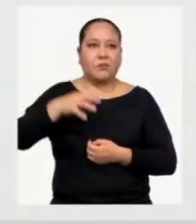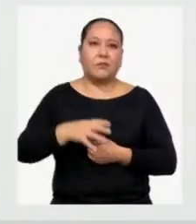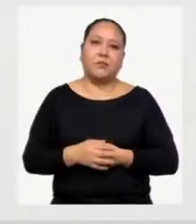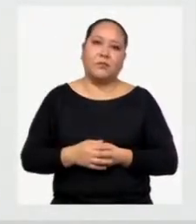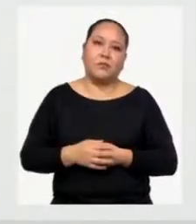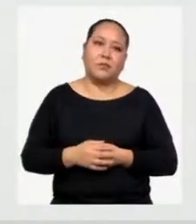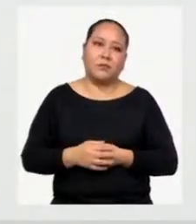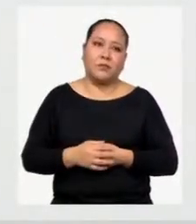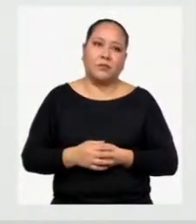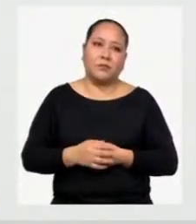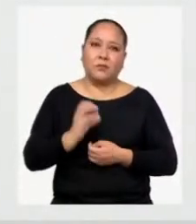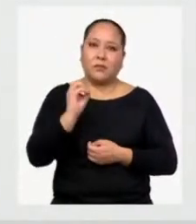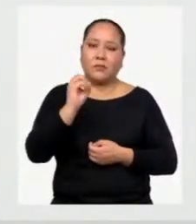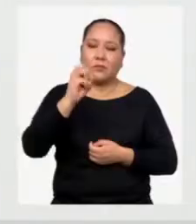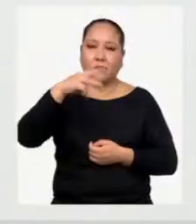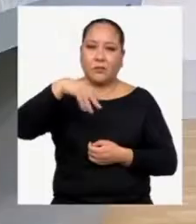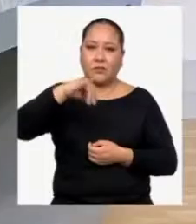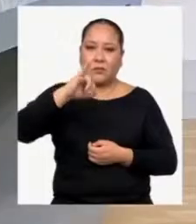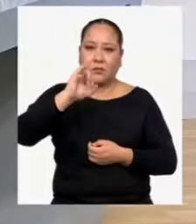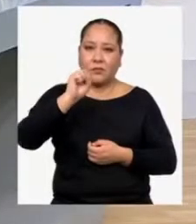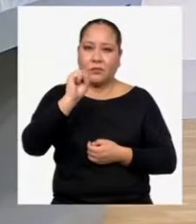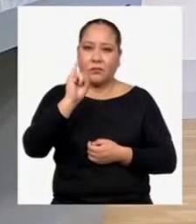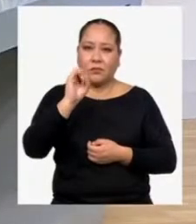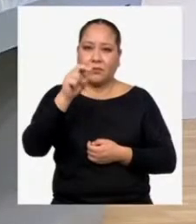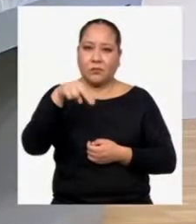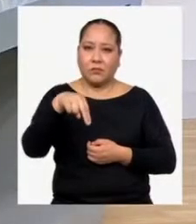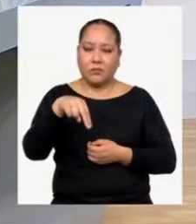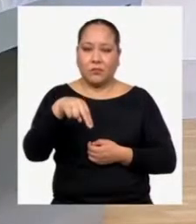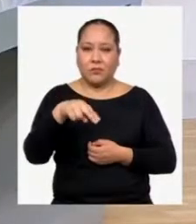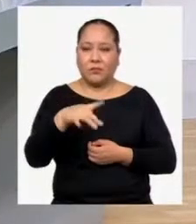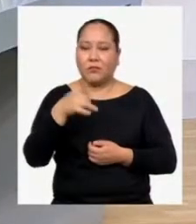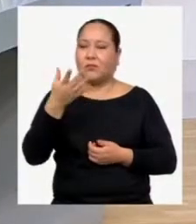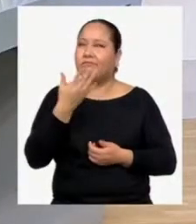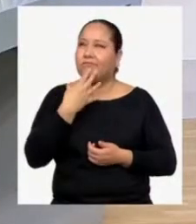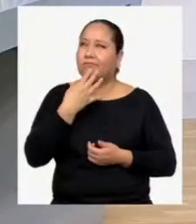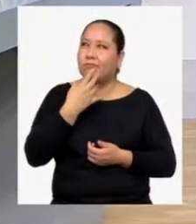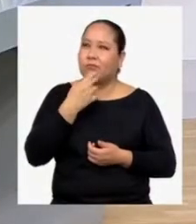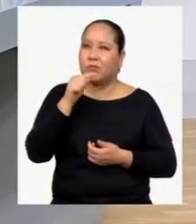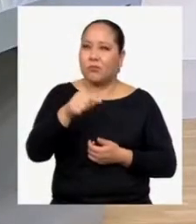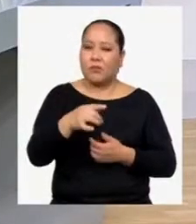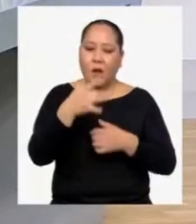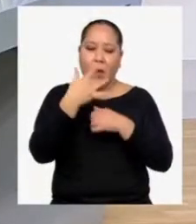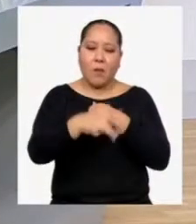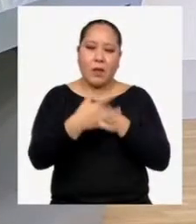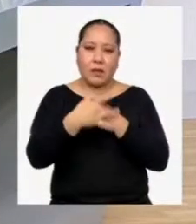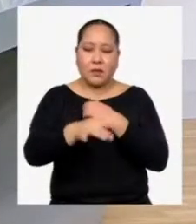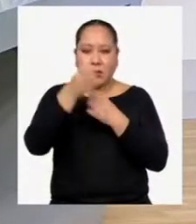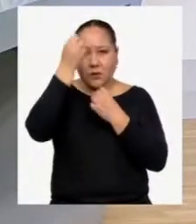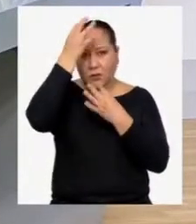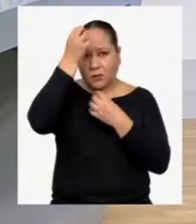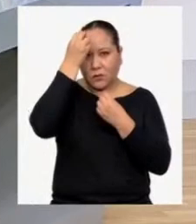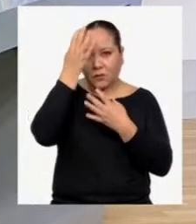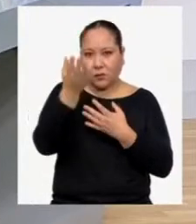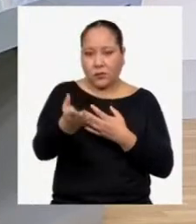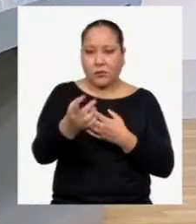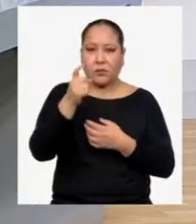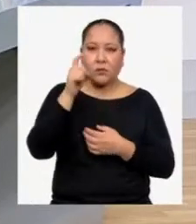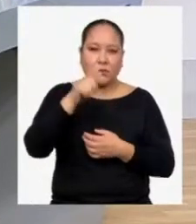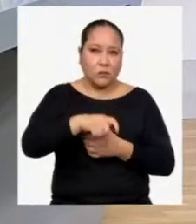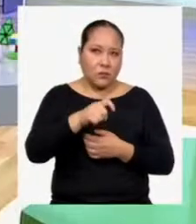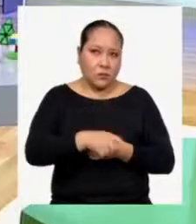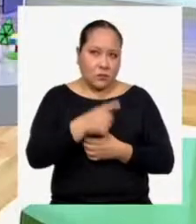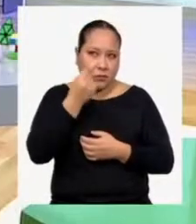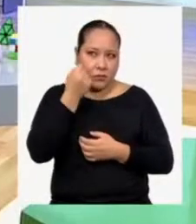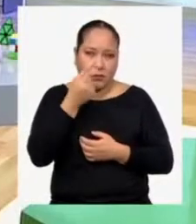consiste la omisión de información? Me parece que se da Cuando hay un vacío de datos necesarios para entender el tema